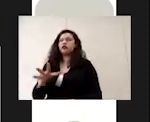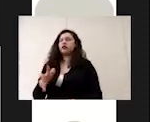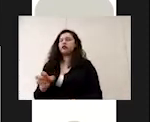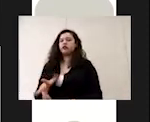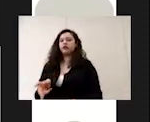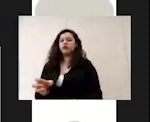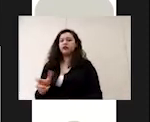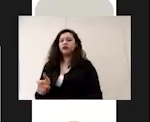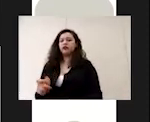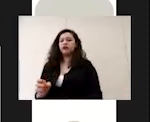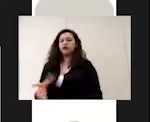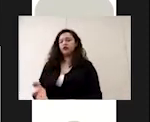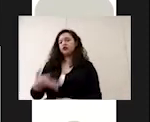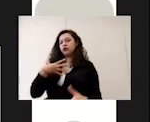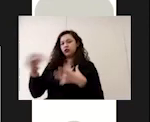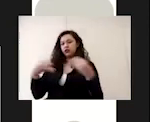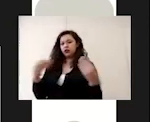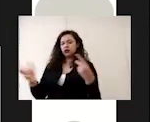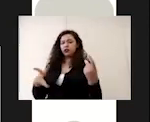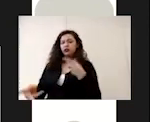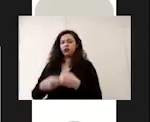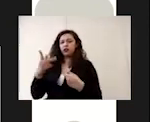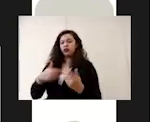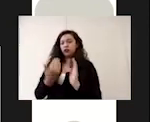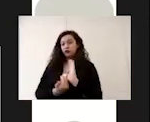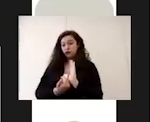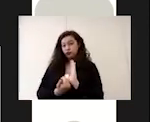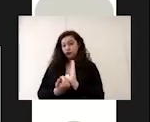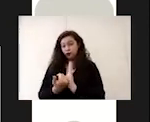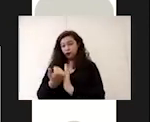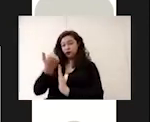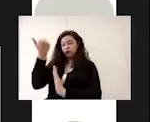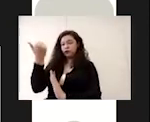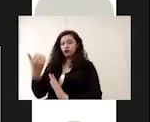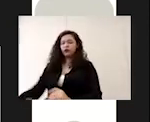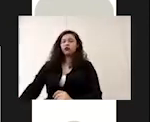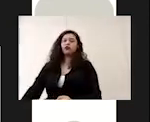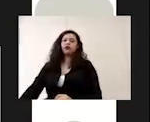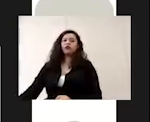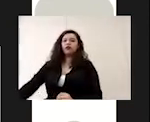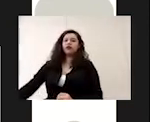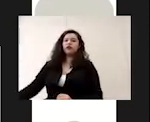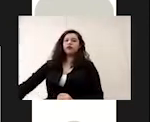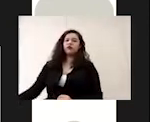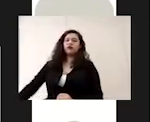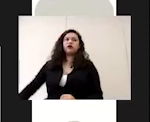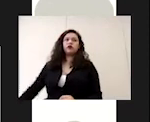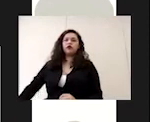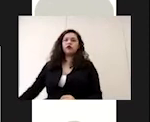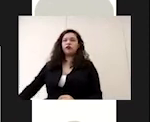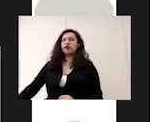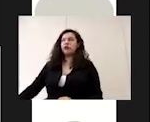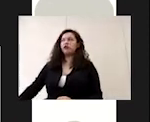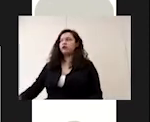contagios nuevamente y las cantidades empiezan a incrementar pues invariablemente se tendrá que